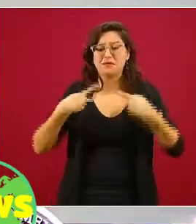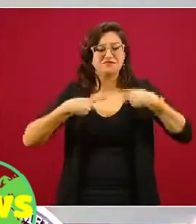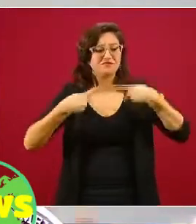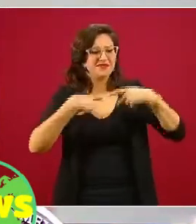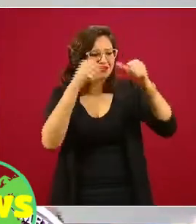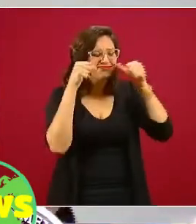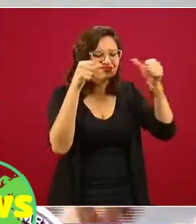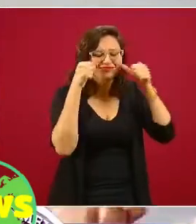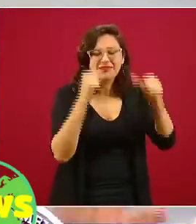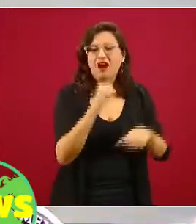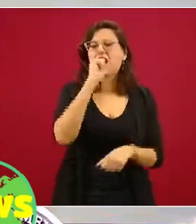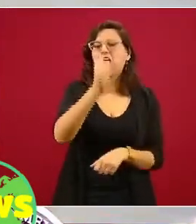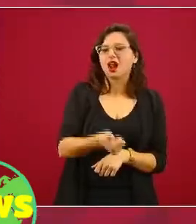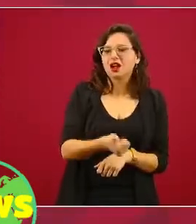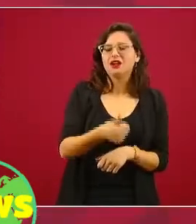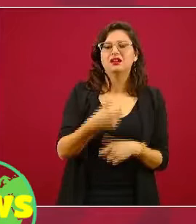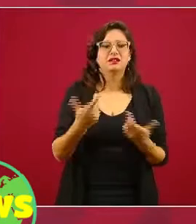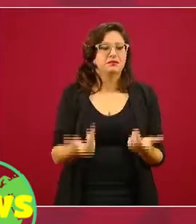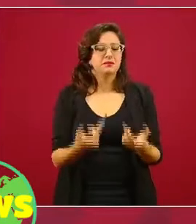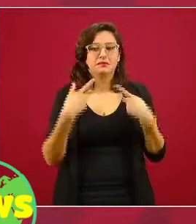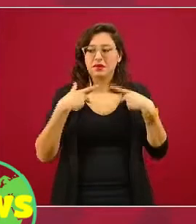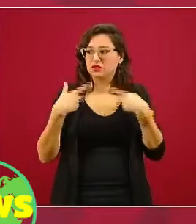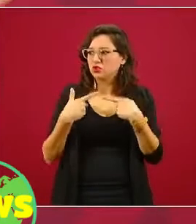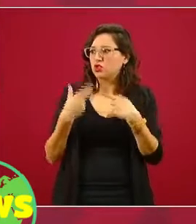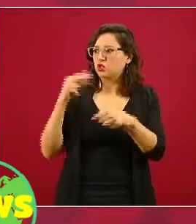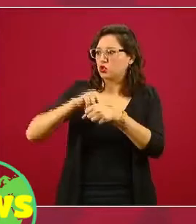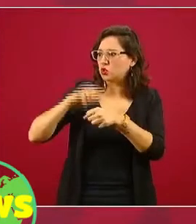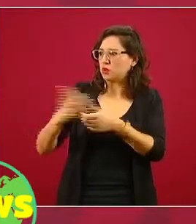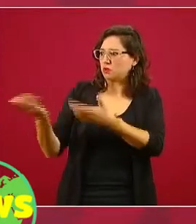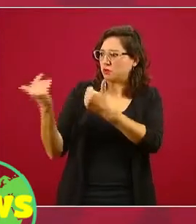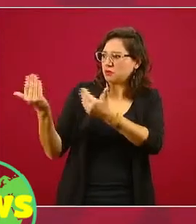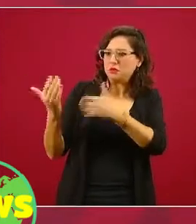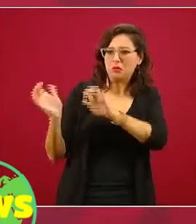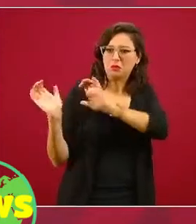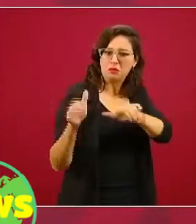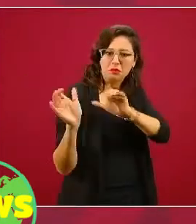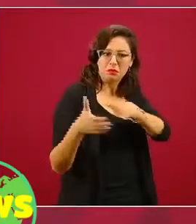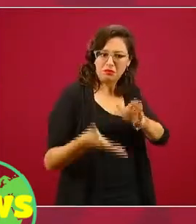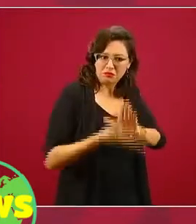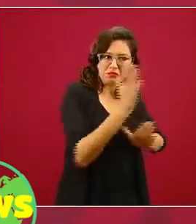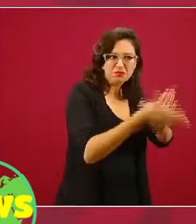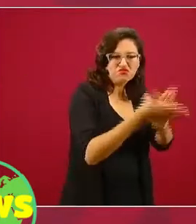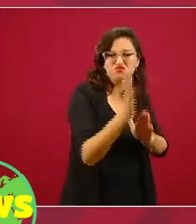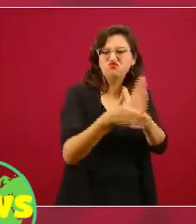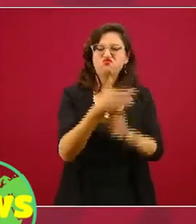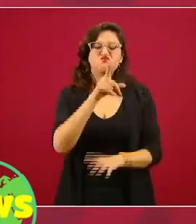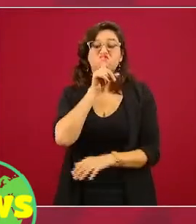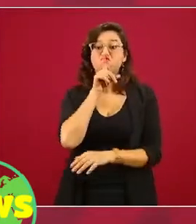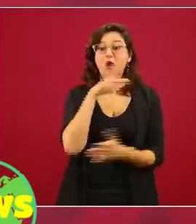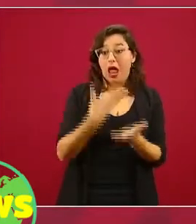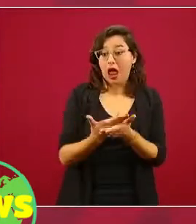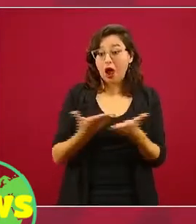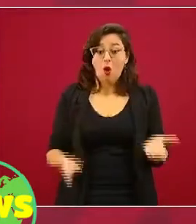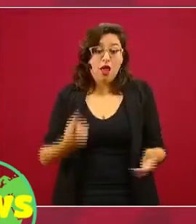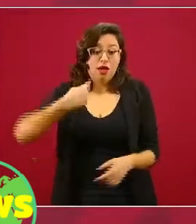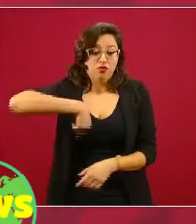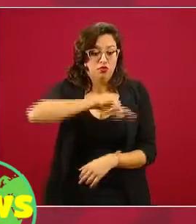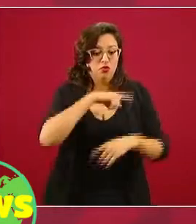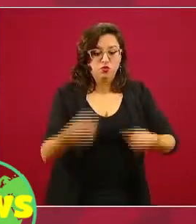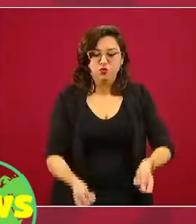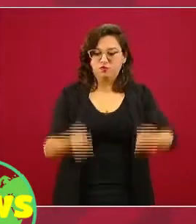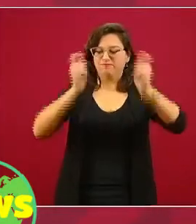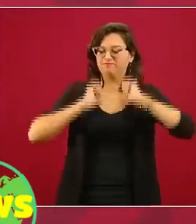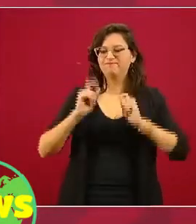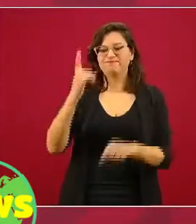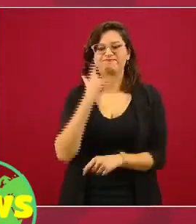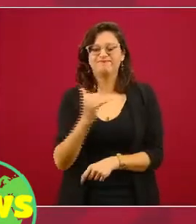personas, del reclutamiento del personal. Esto lo hemos venido diciendo ahora que estamos empeñados en transformar el sistema de salud, el